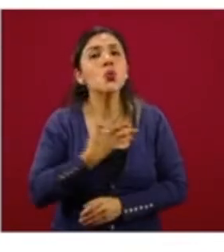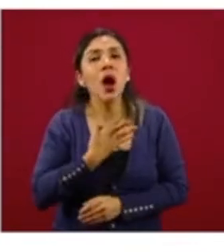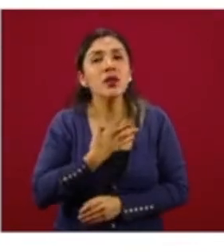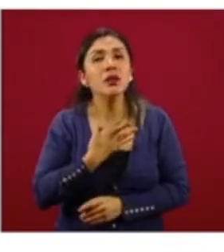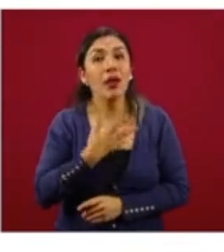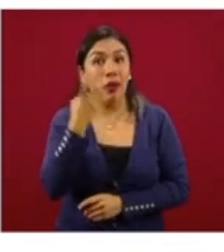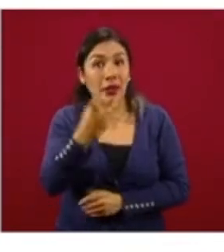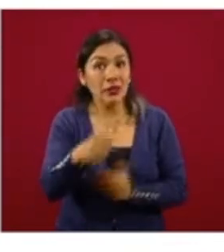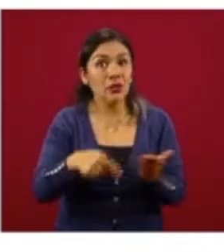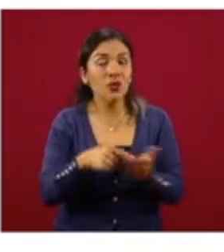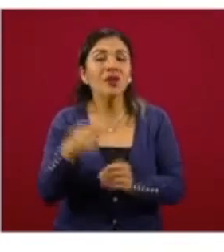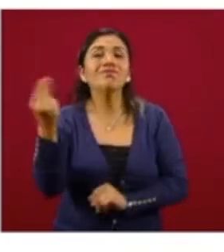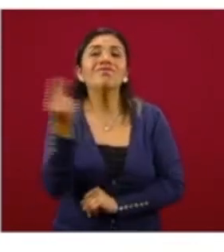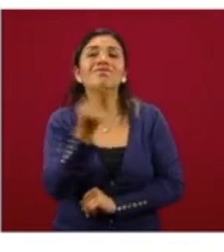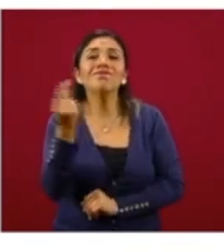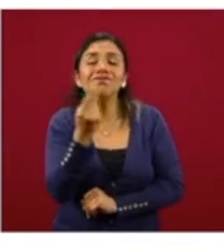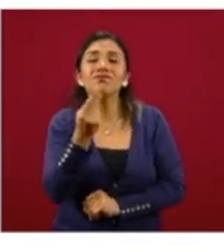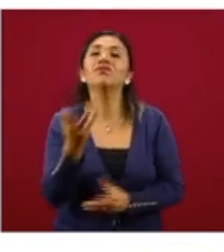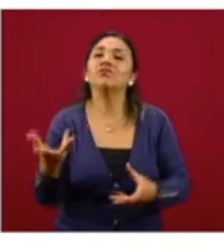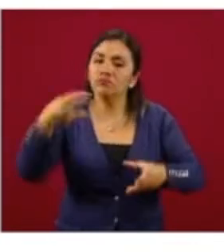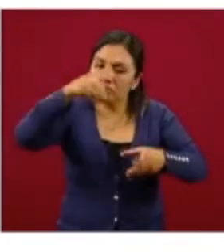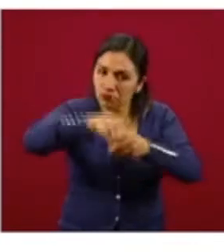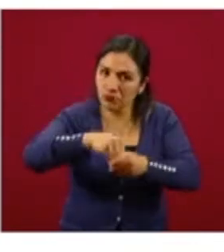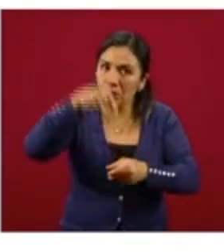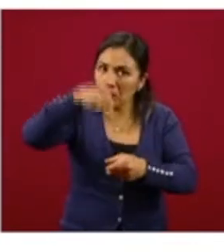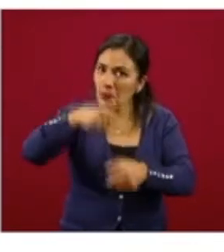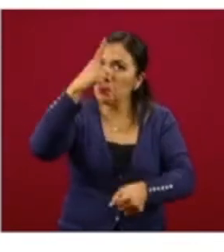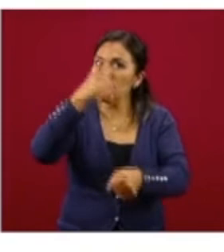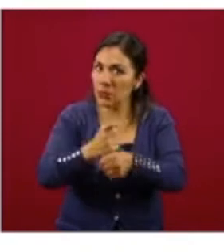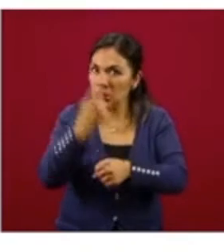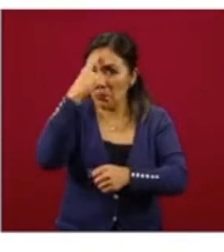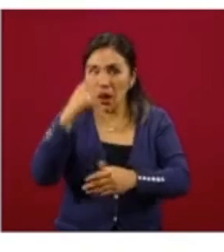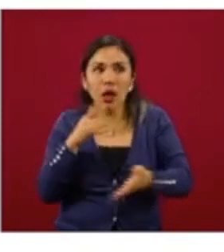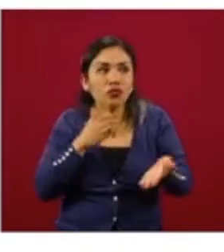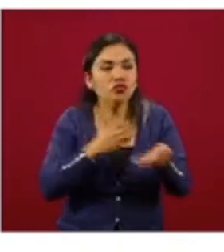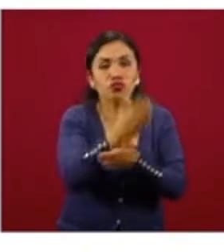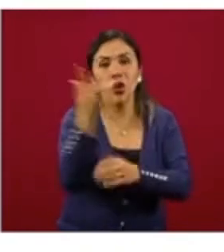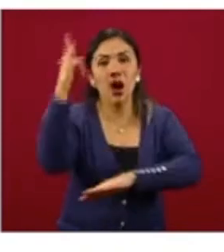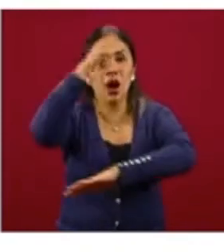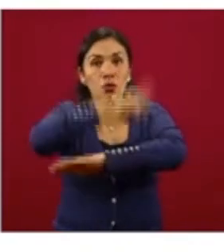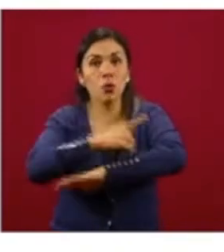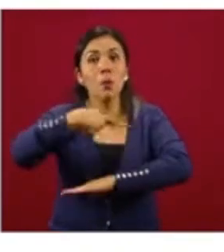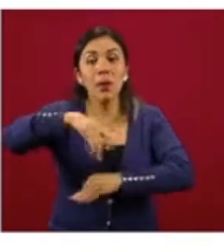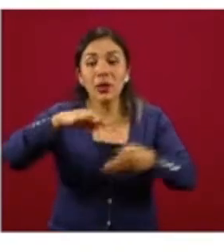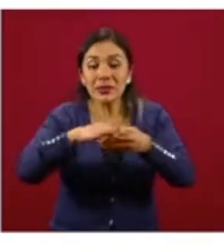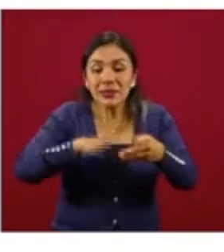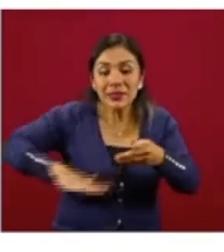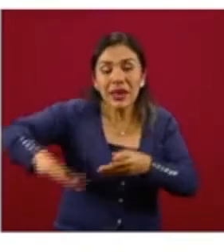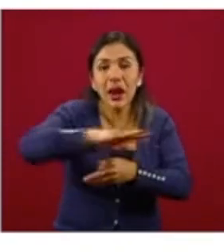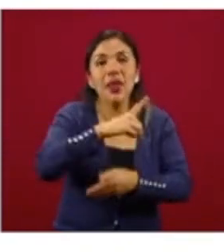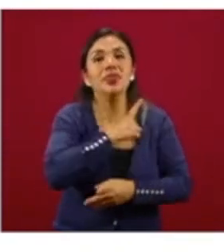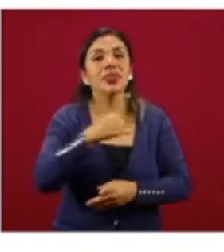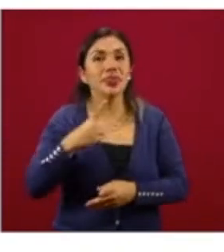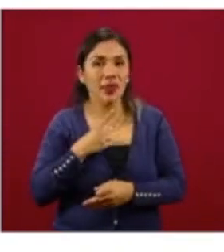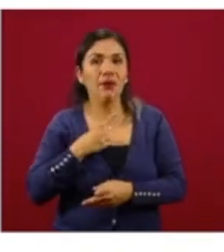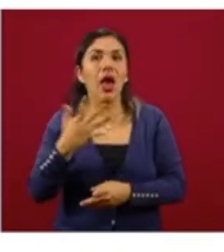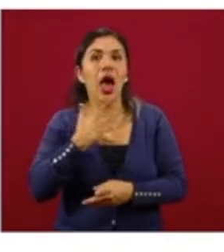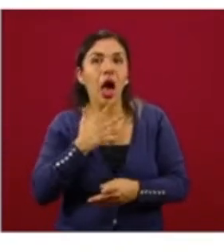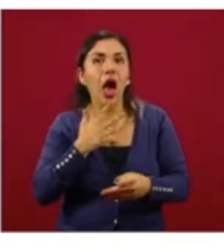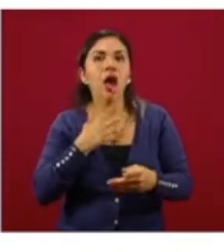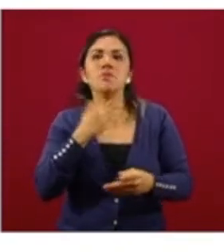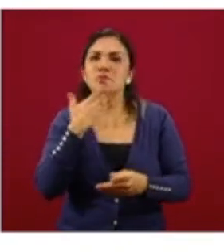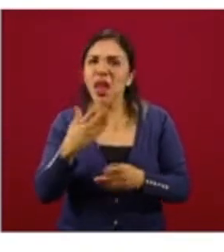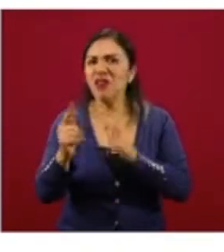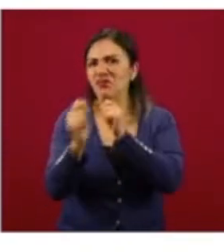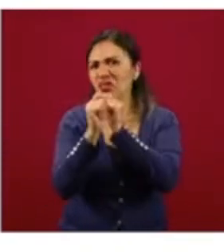Es una zona que requiere ser integrada como centro principal al aeropuerto, pero que en el entorno también haya movilidad